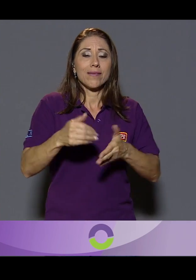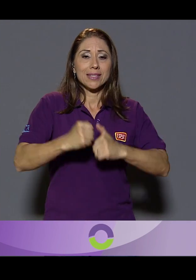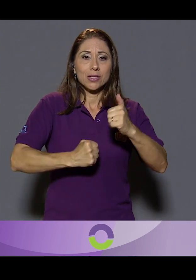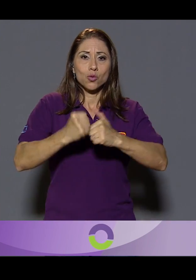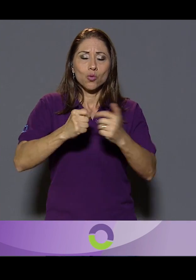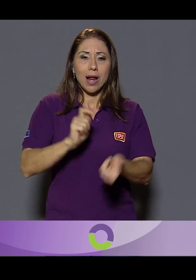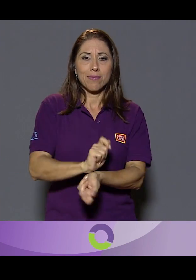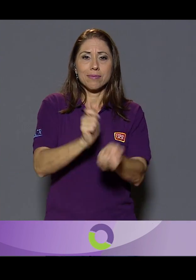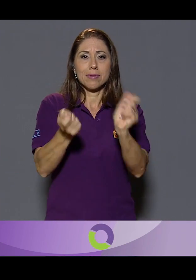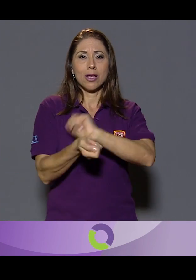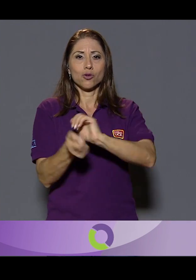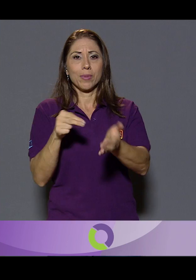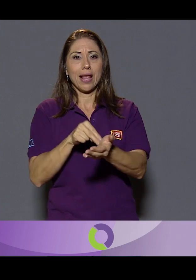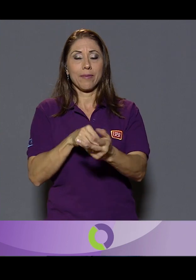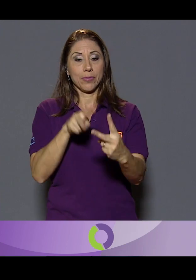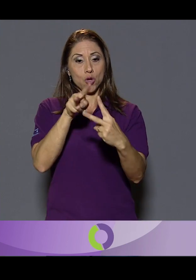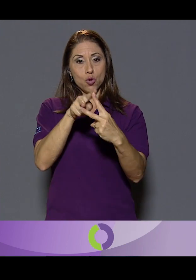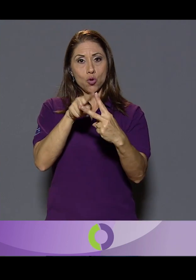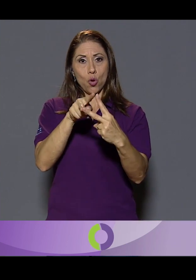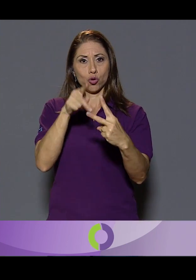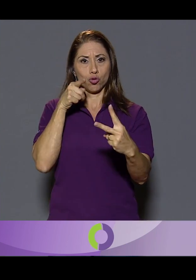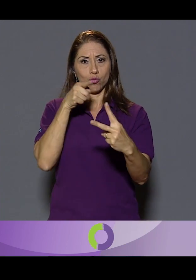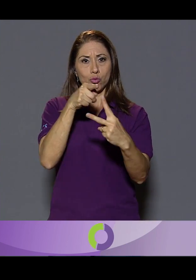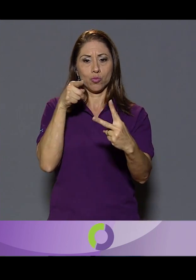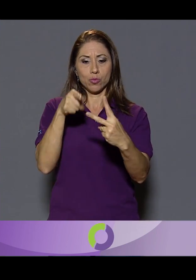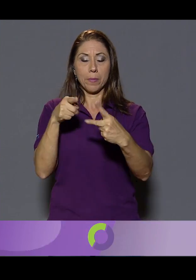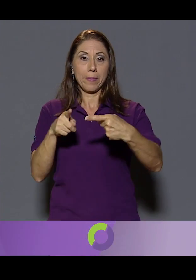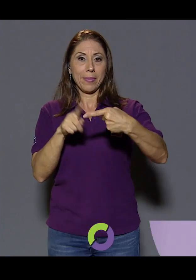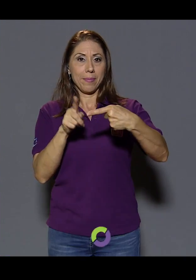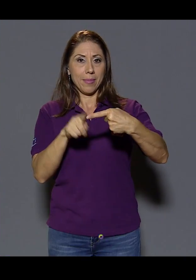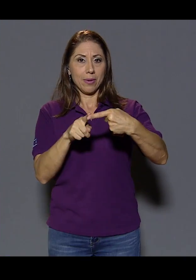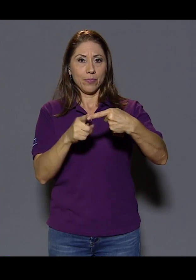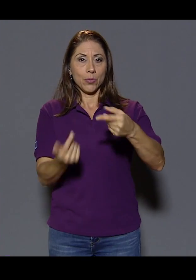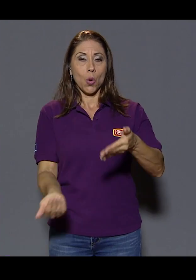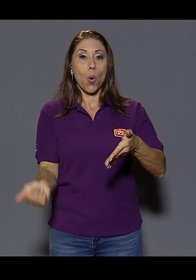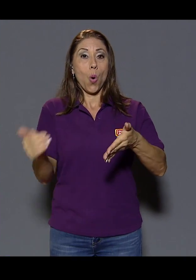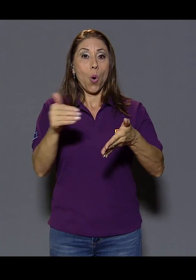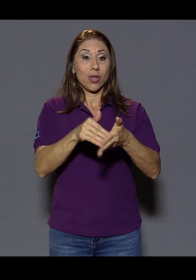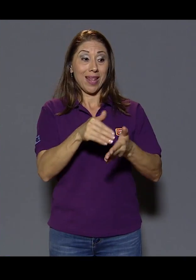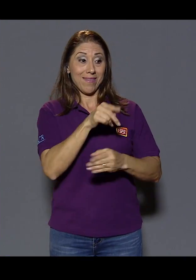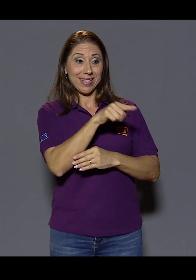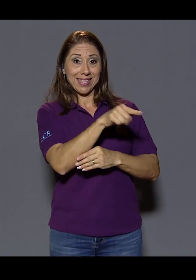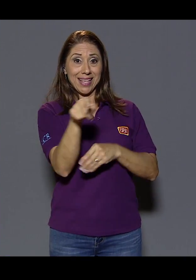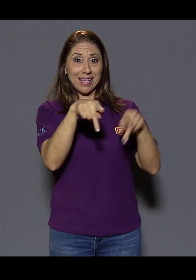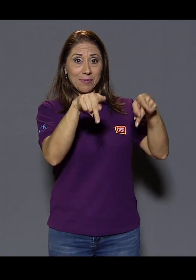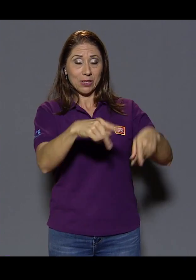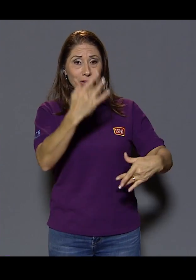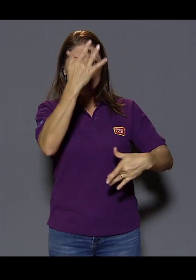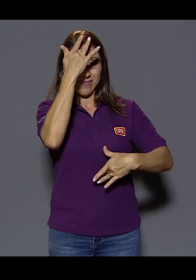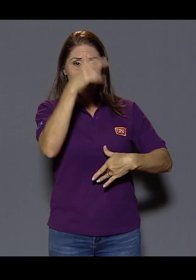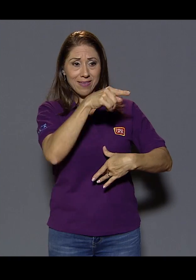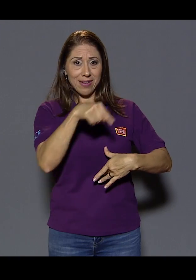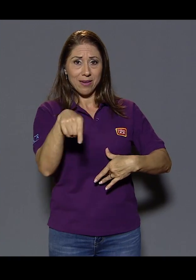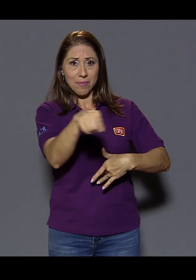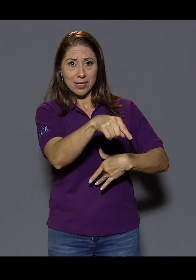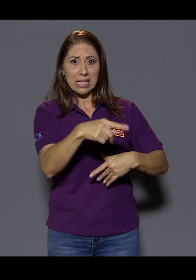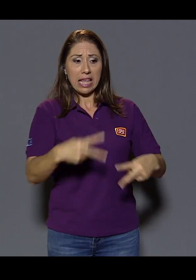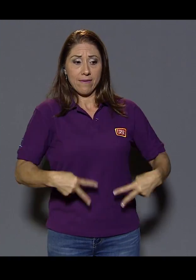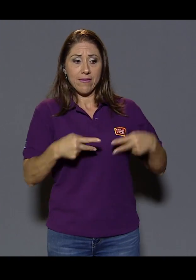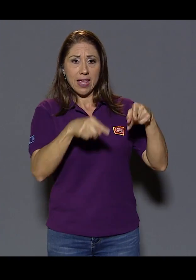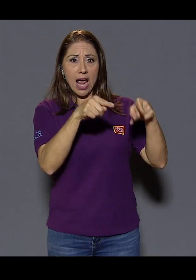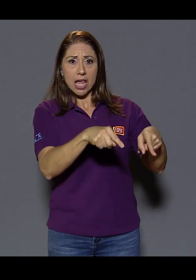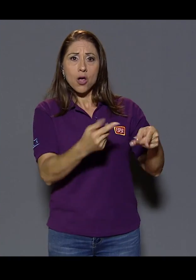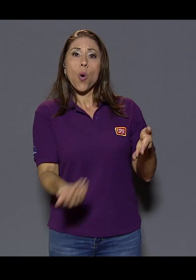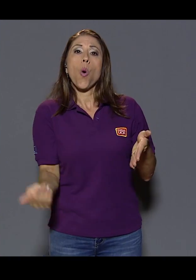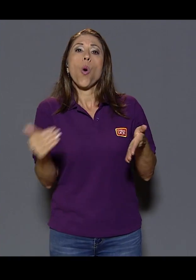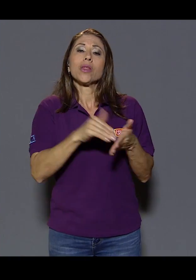en dos líneas, ¿verdad? La primera línea era la de volver a brindarles facultades a las personas que estaban en la parte asilar